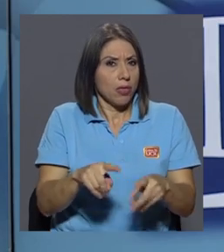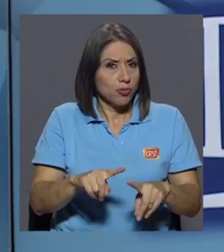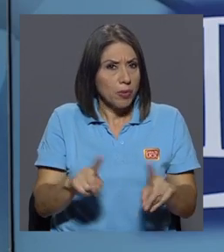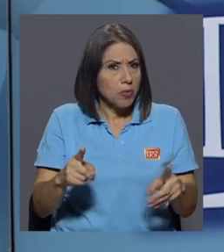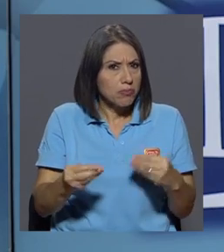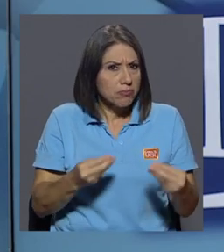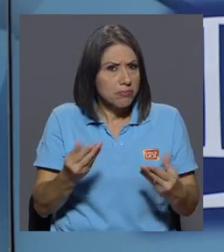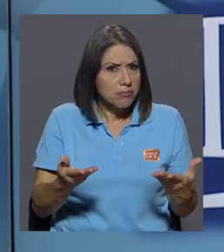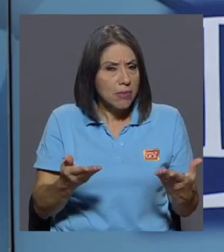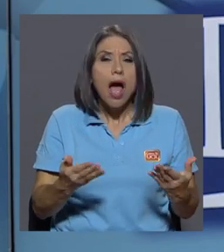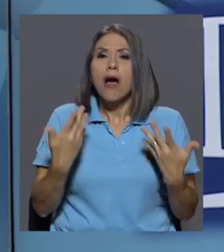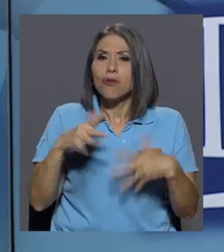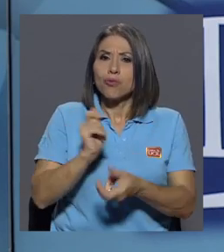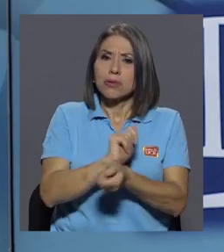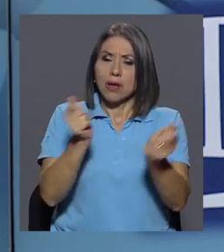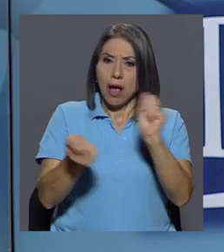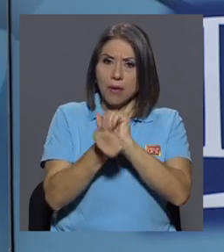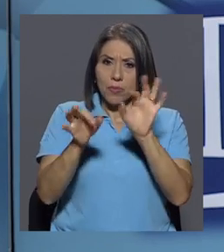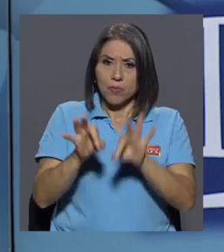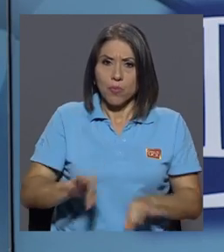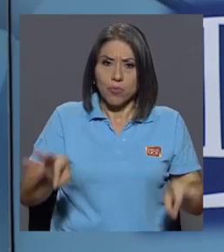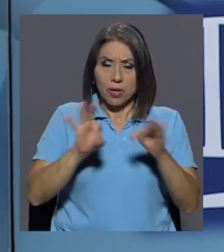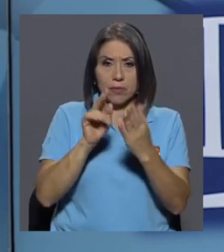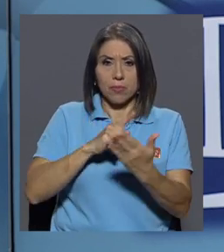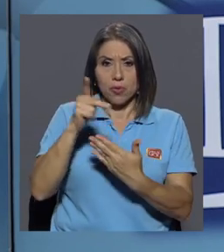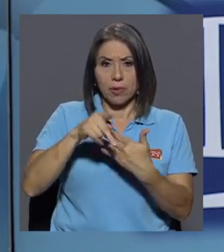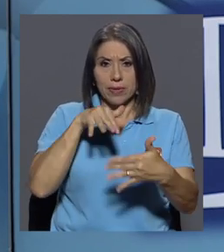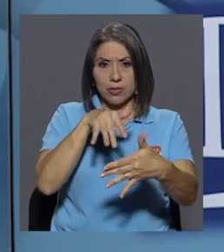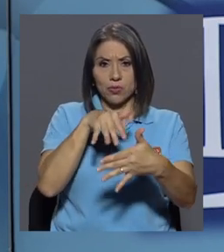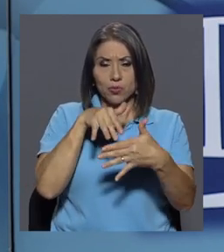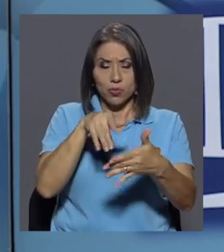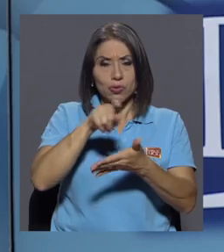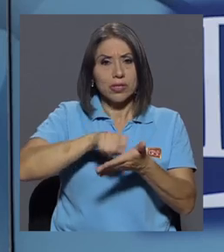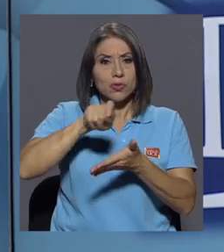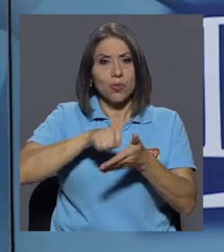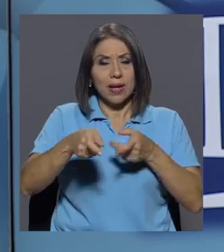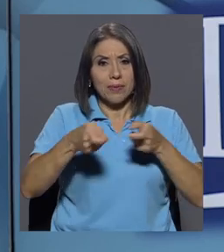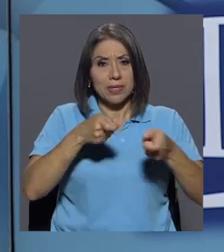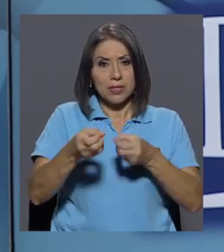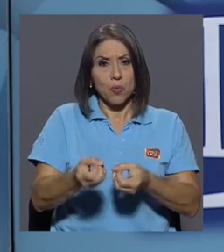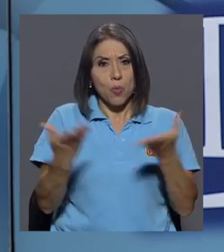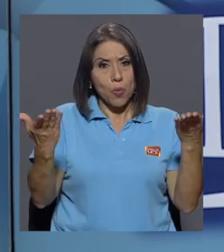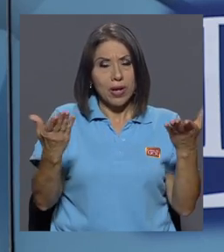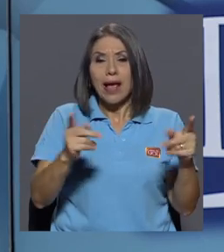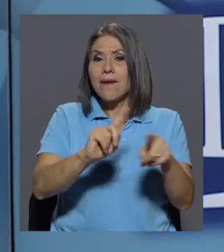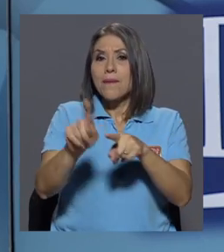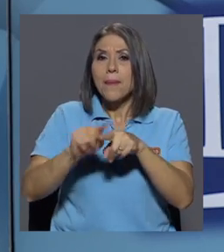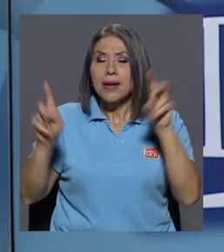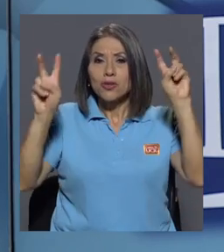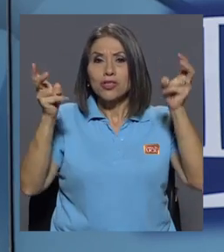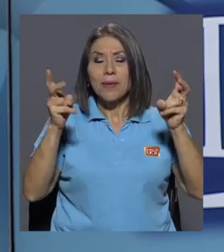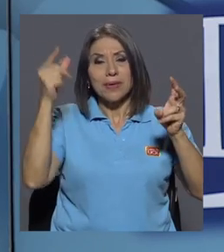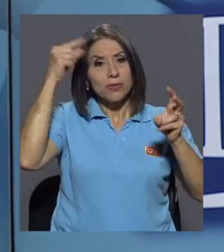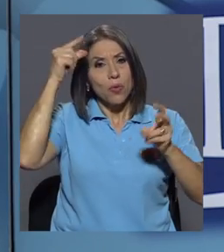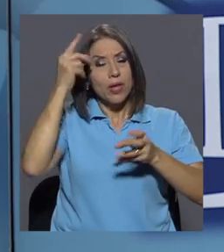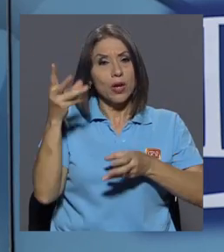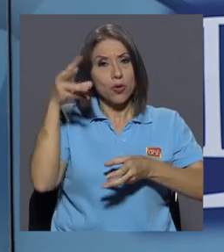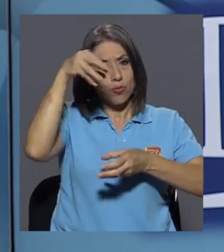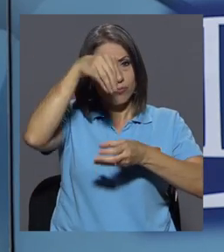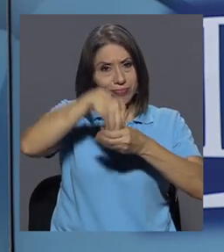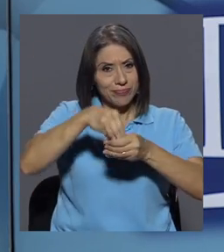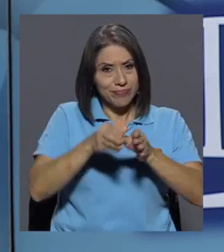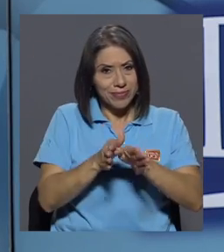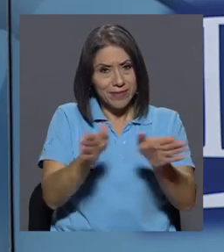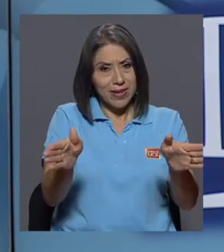cambio importante, especialmente en el programa de estudios de la Escuela de Administración Pública se incluyen varios temas de gobierno abierto y durante esos temas los estudiantes